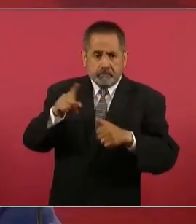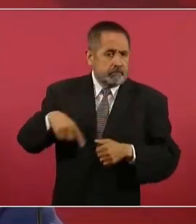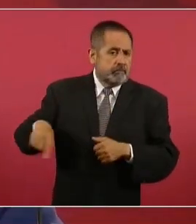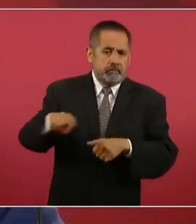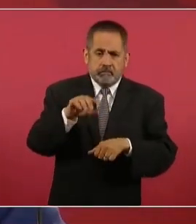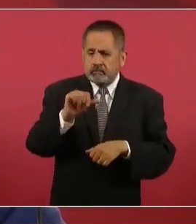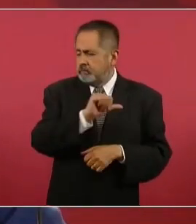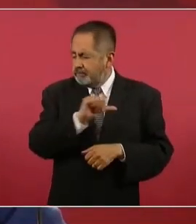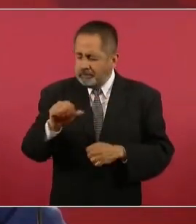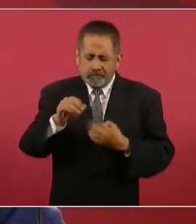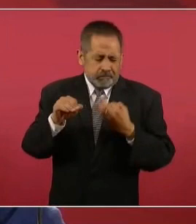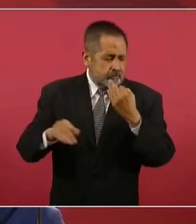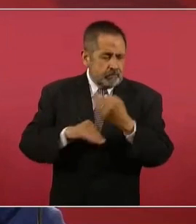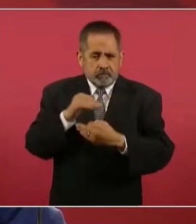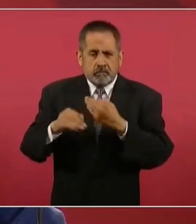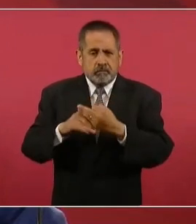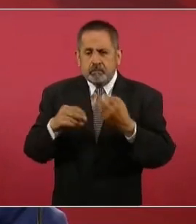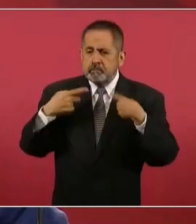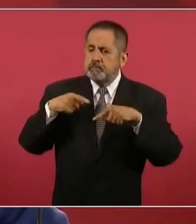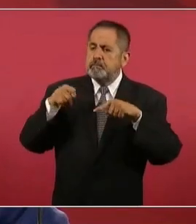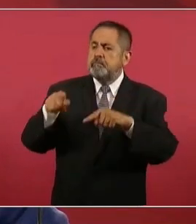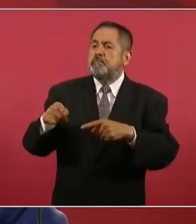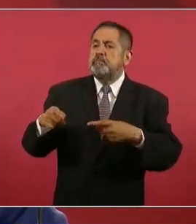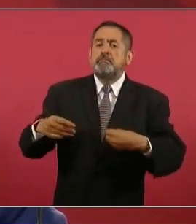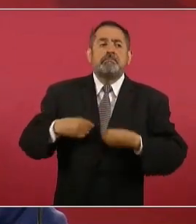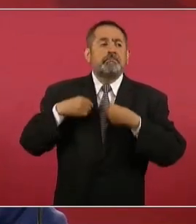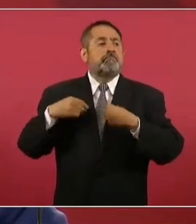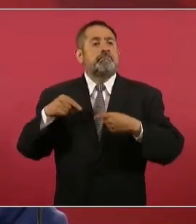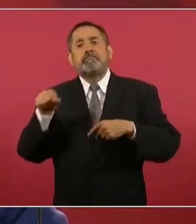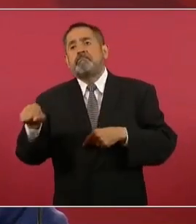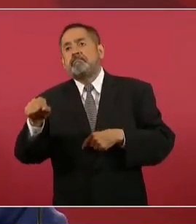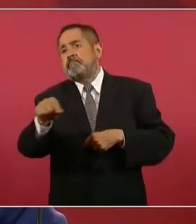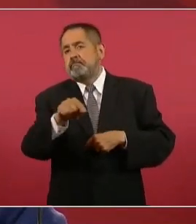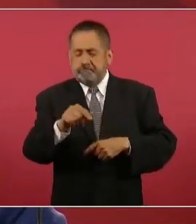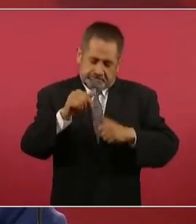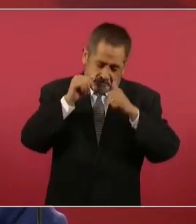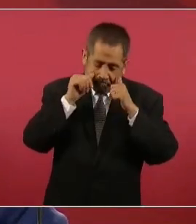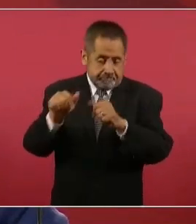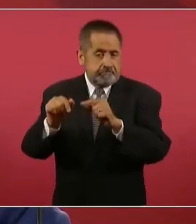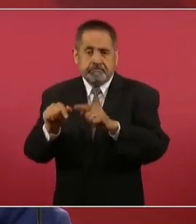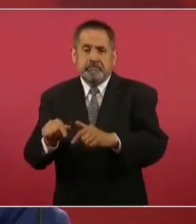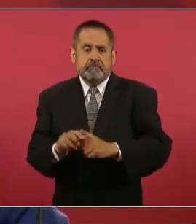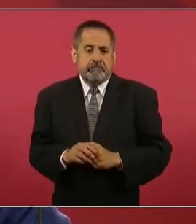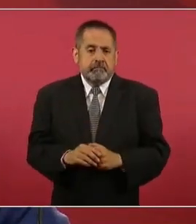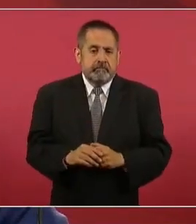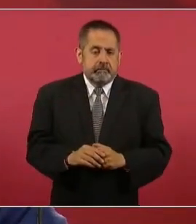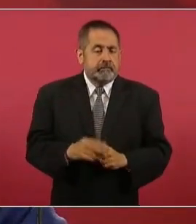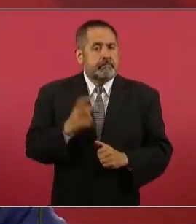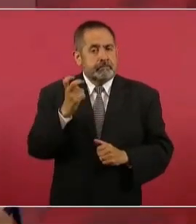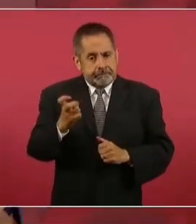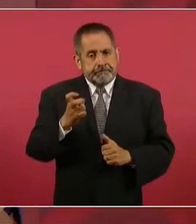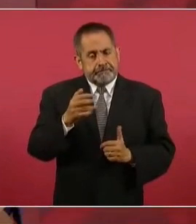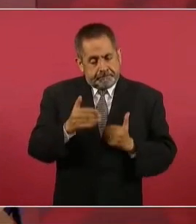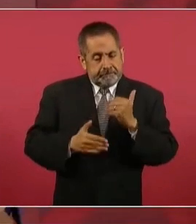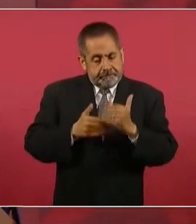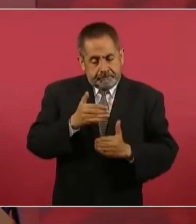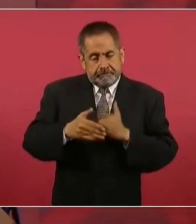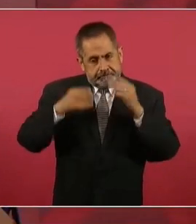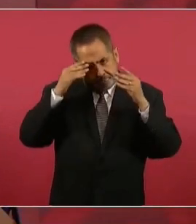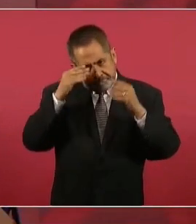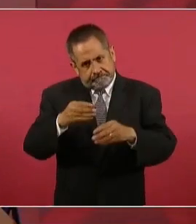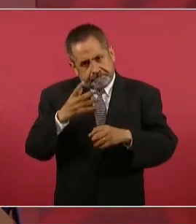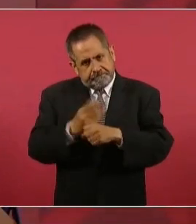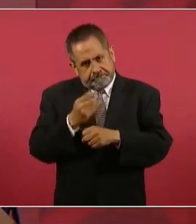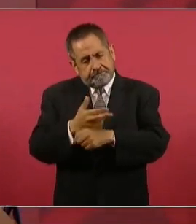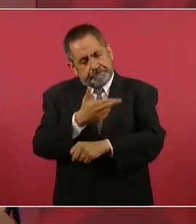a todos los habitantes del país. En eso estamos, estamos